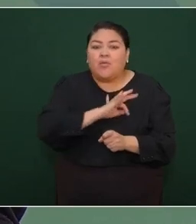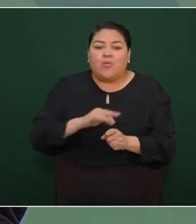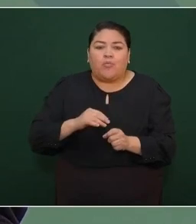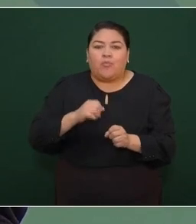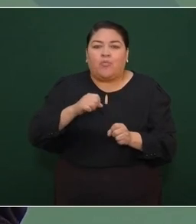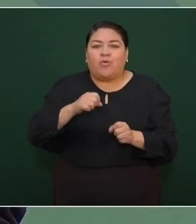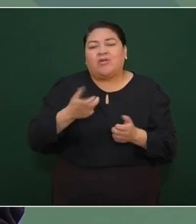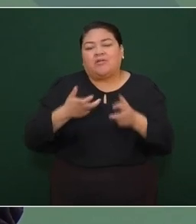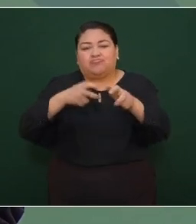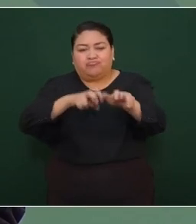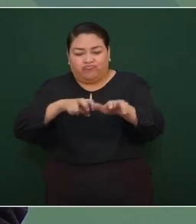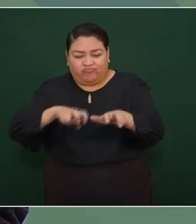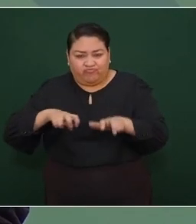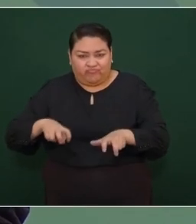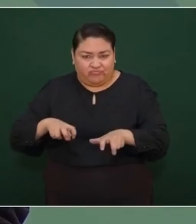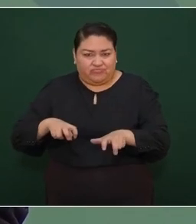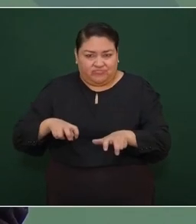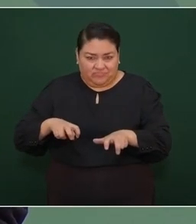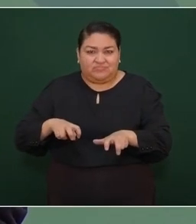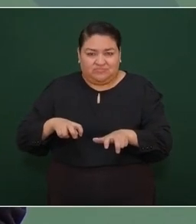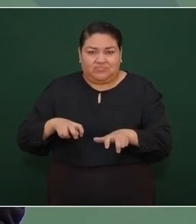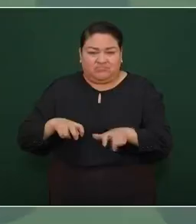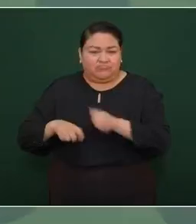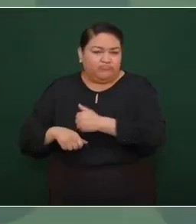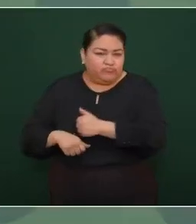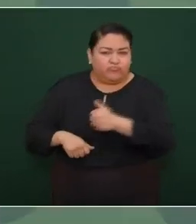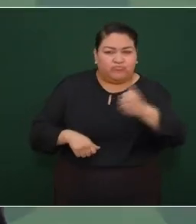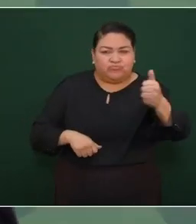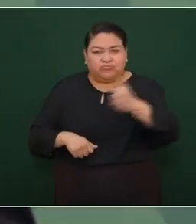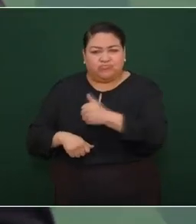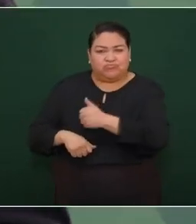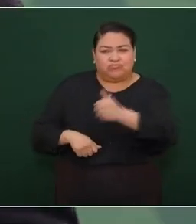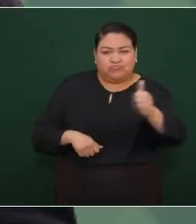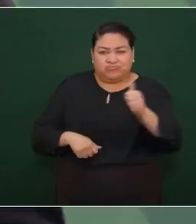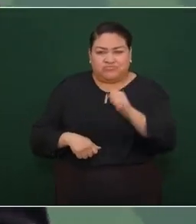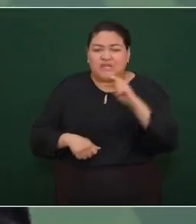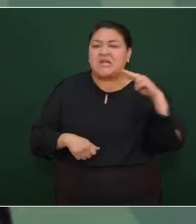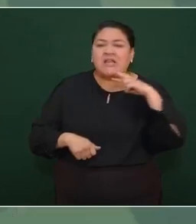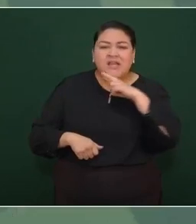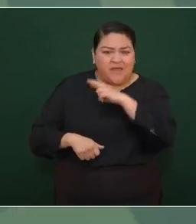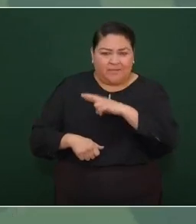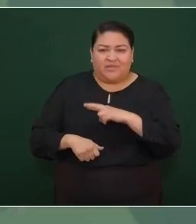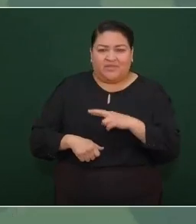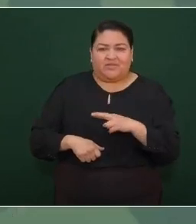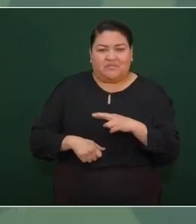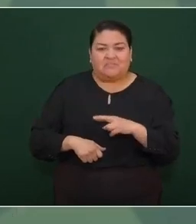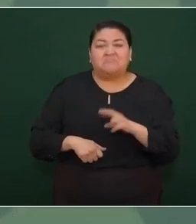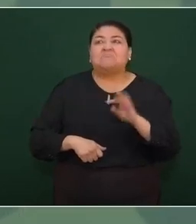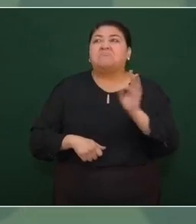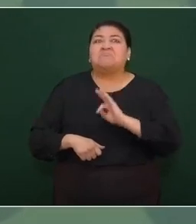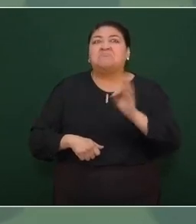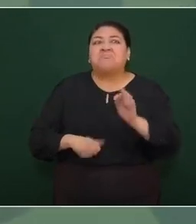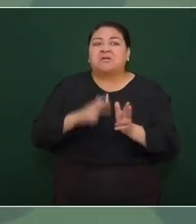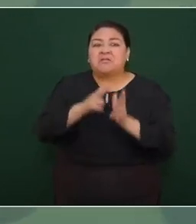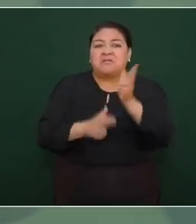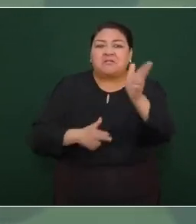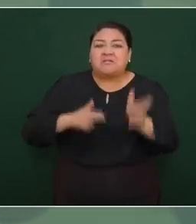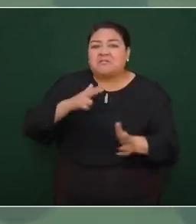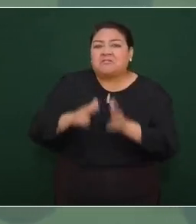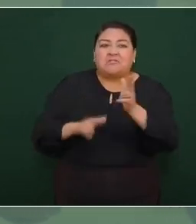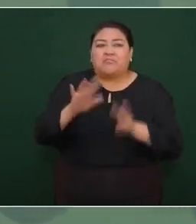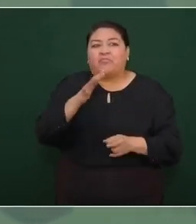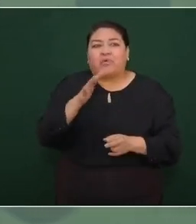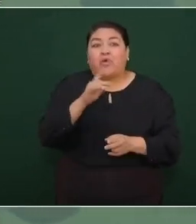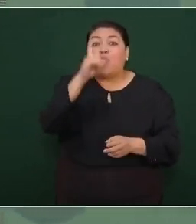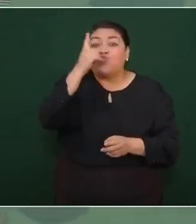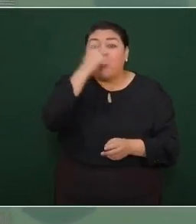se puede tener un tren con desplazamientos hasta de 80 90